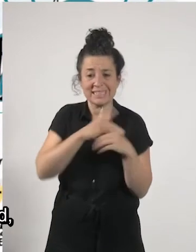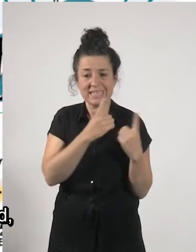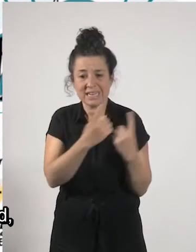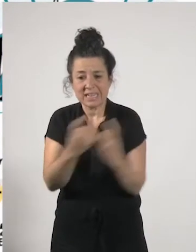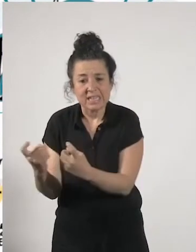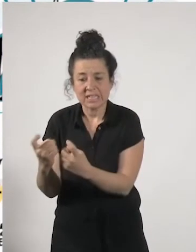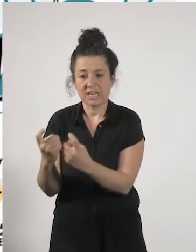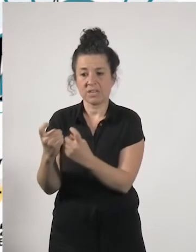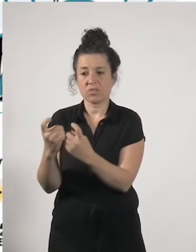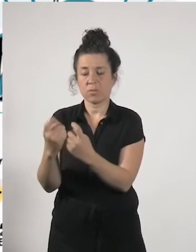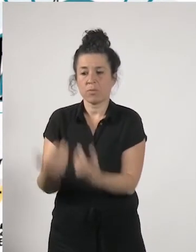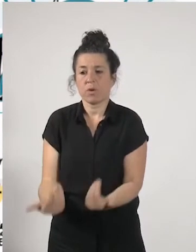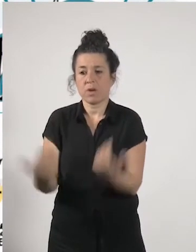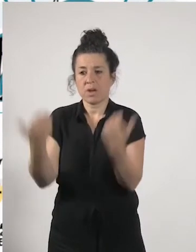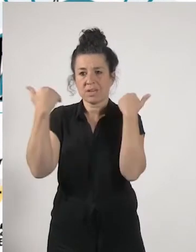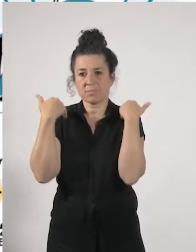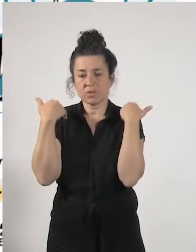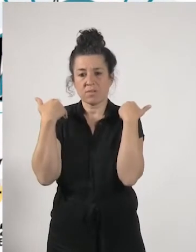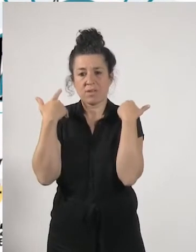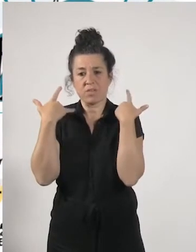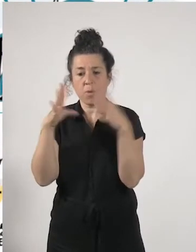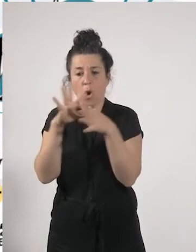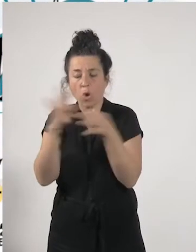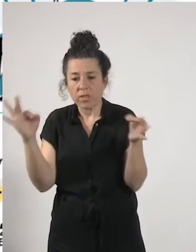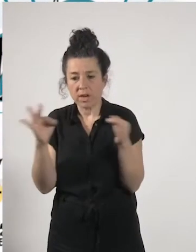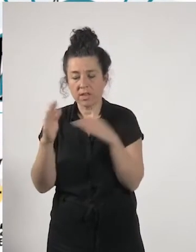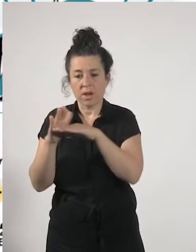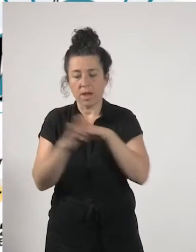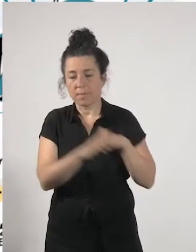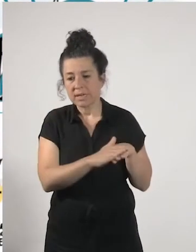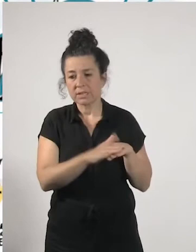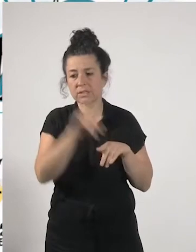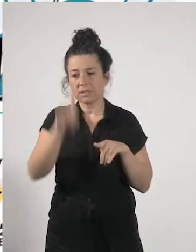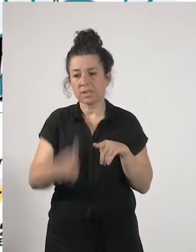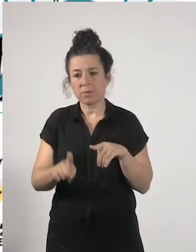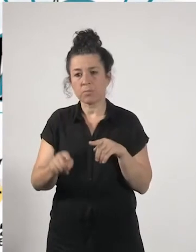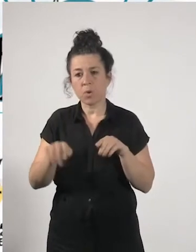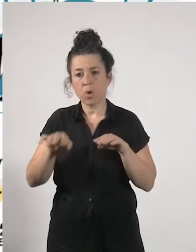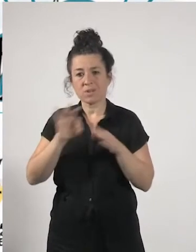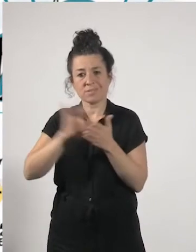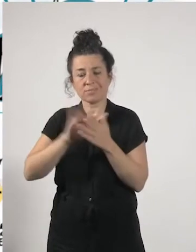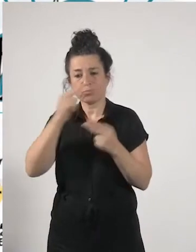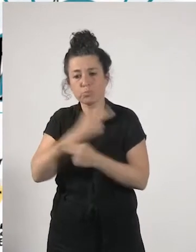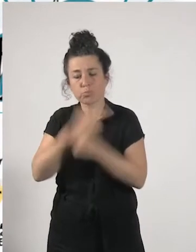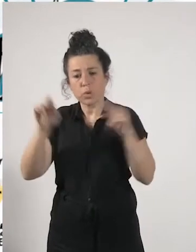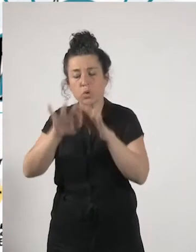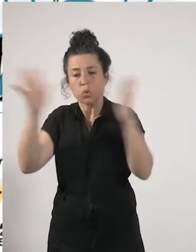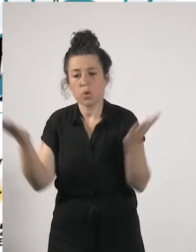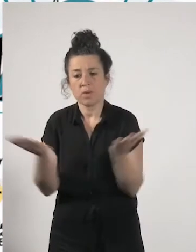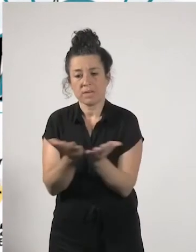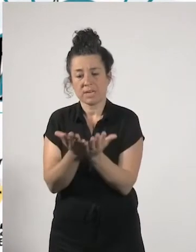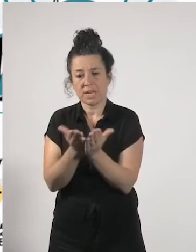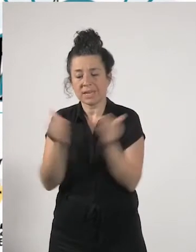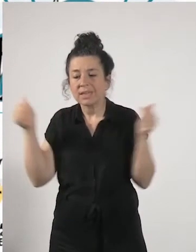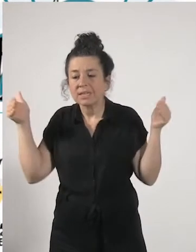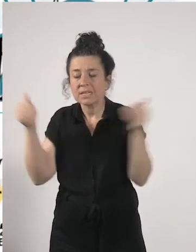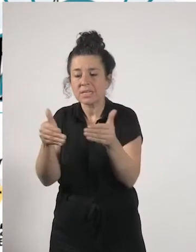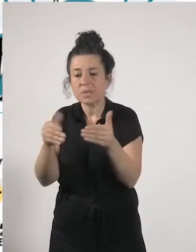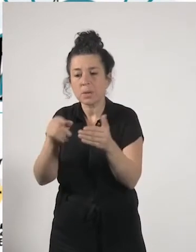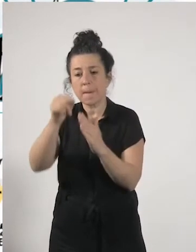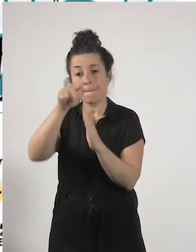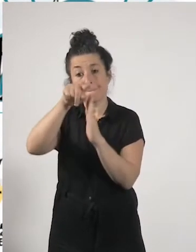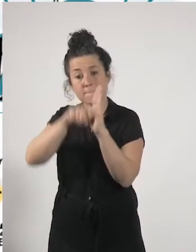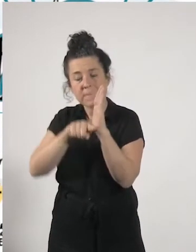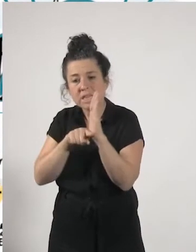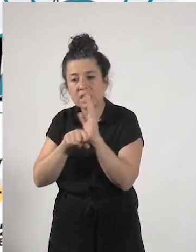conciliación dando muchísima importancia a la universalización de esos servicios públicos poniendo especial atención en medidas de protección social y